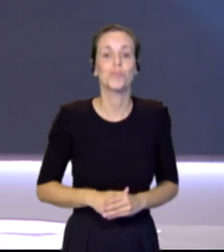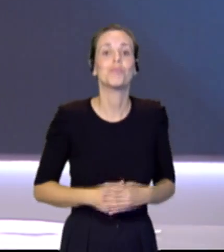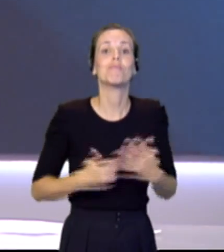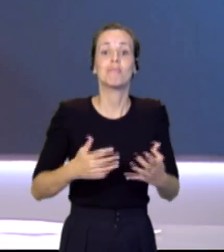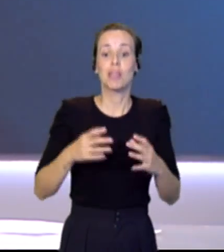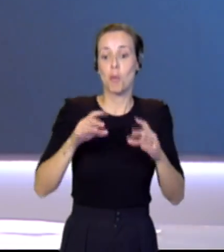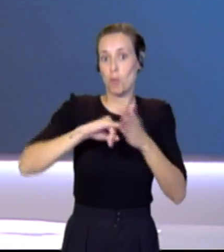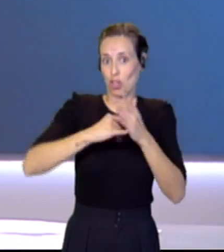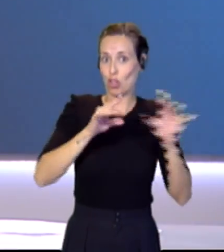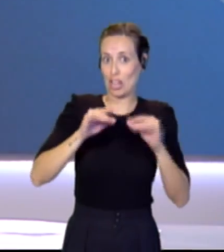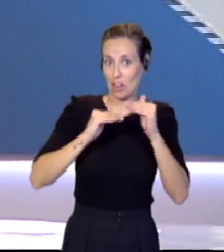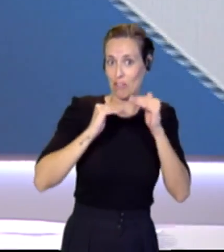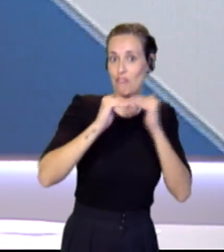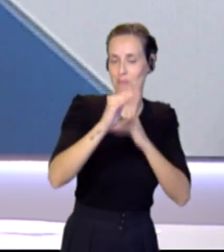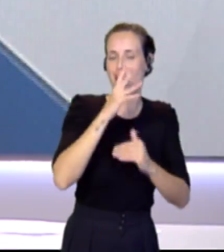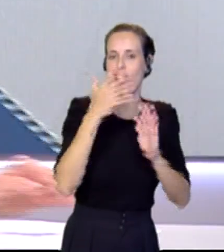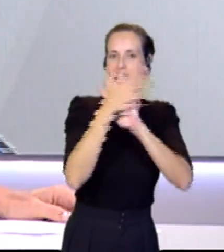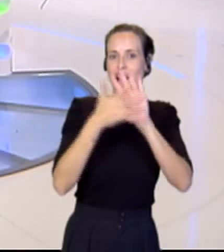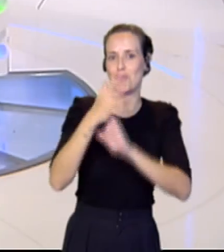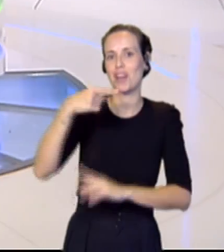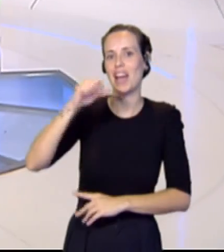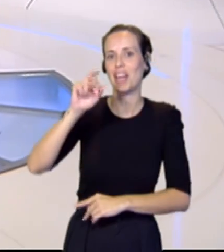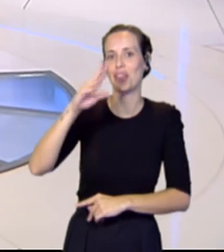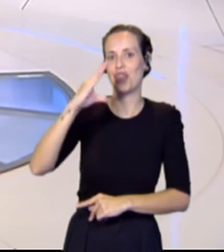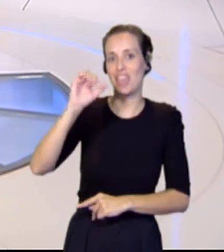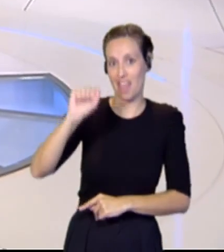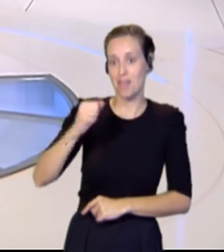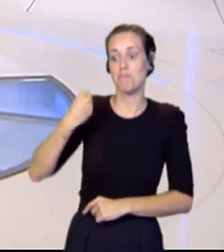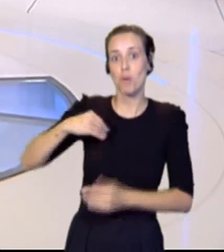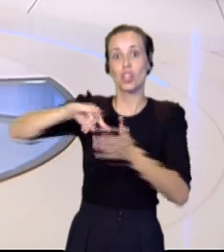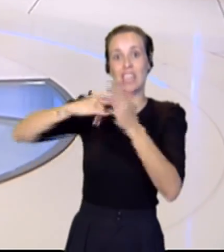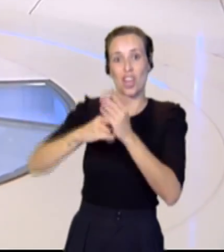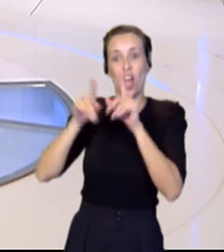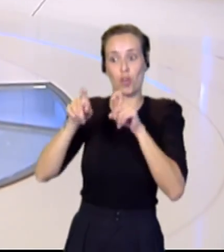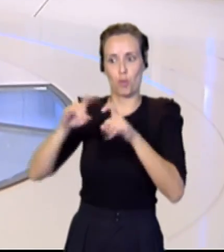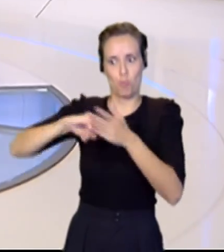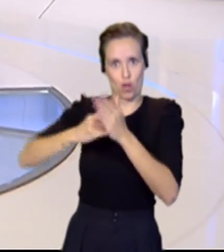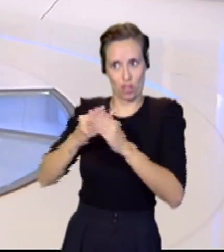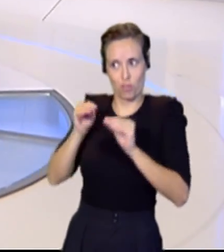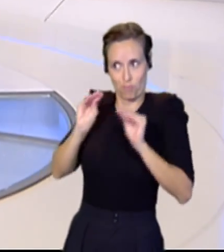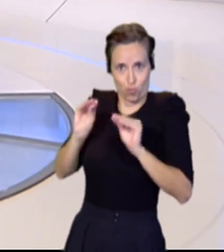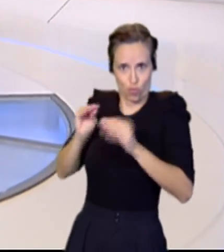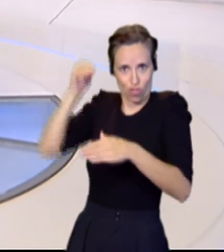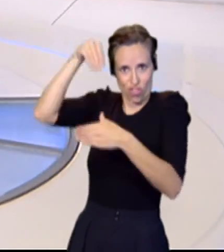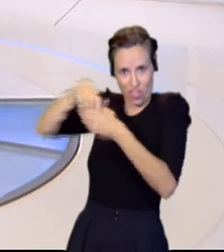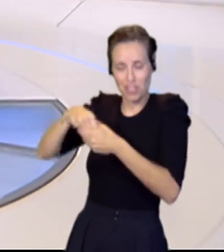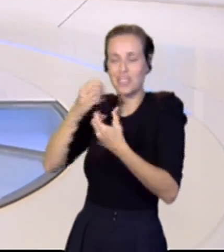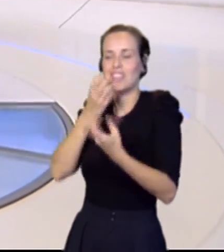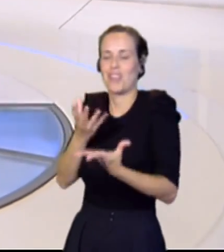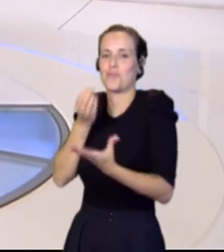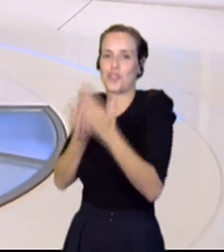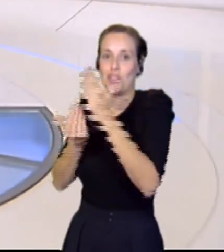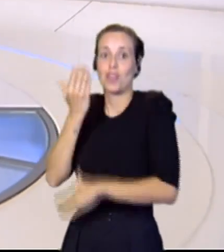Tierra firme, vamos a hablar con Víctor García, que es técnico de agricultura de ese proyecto. ¿Qué tal? Muy buenos días. Buenos días,